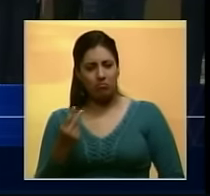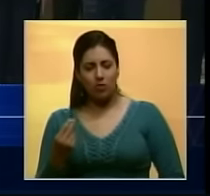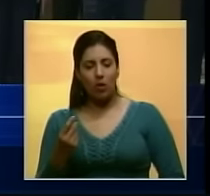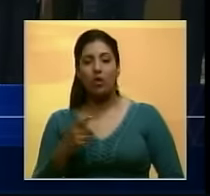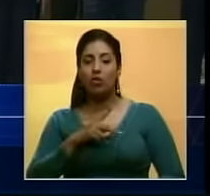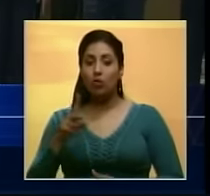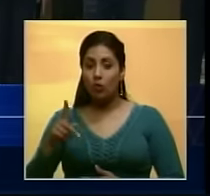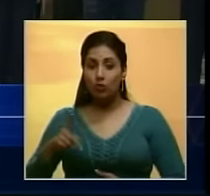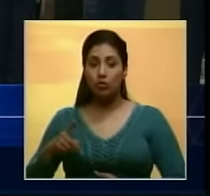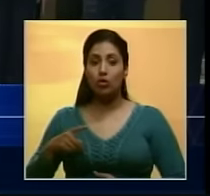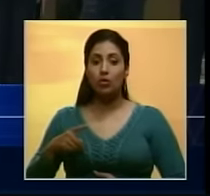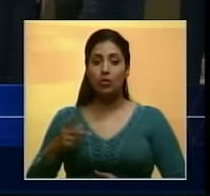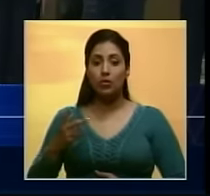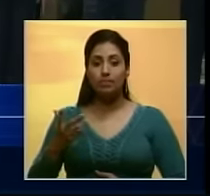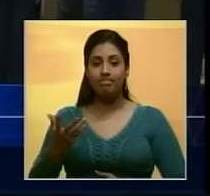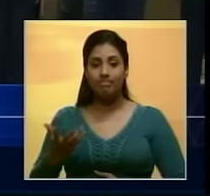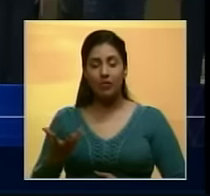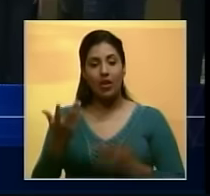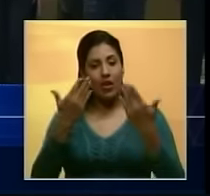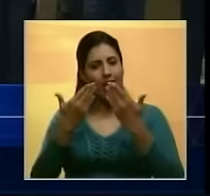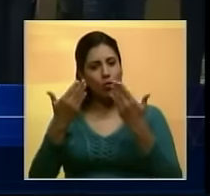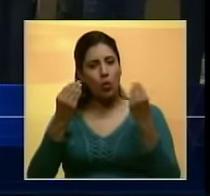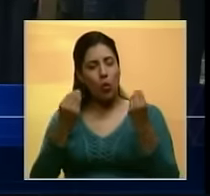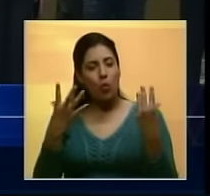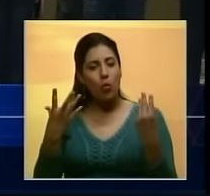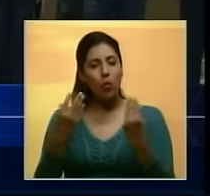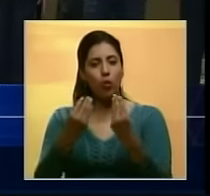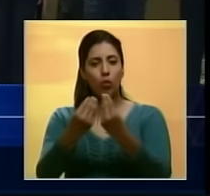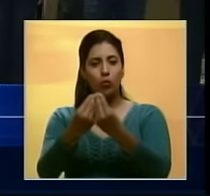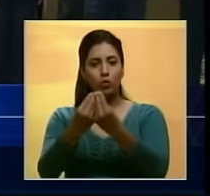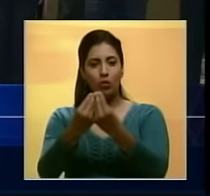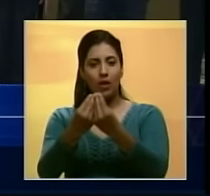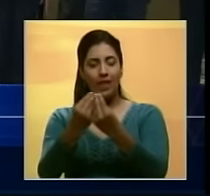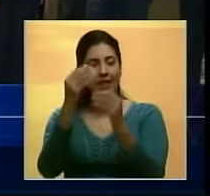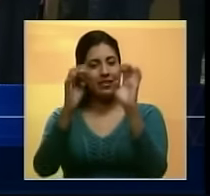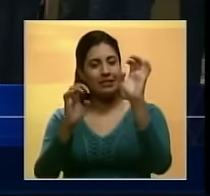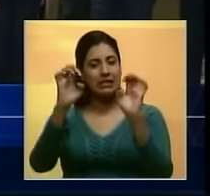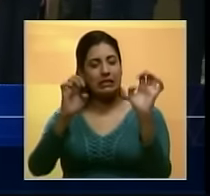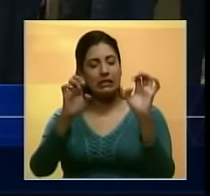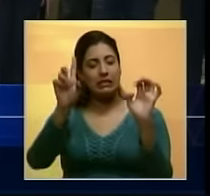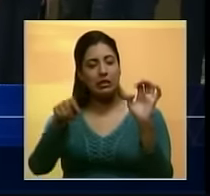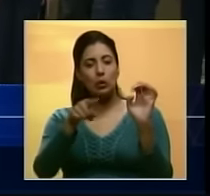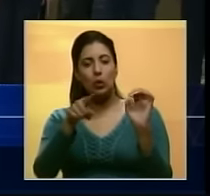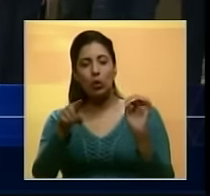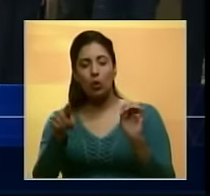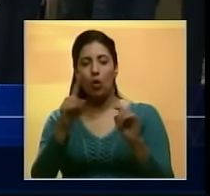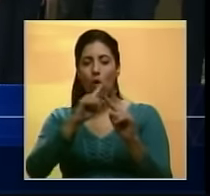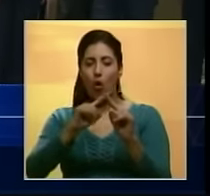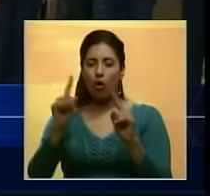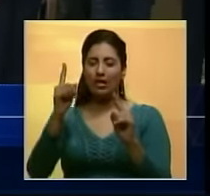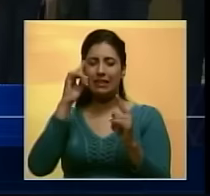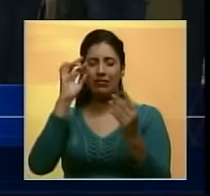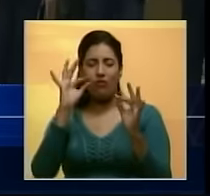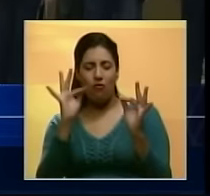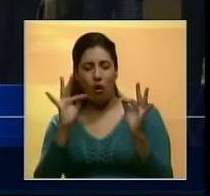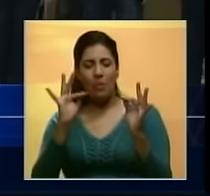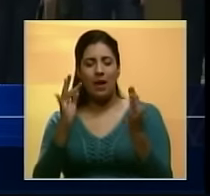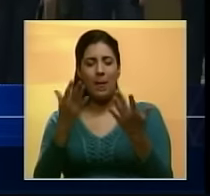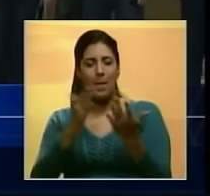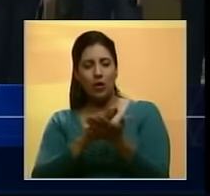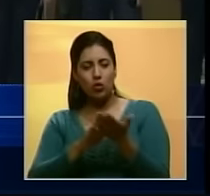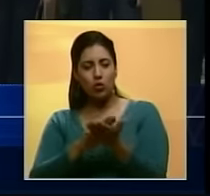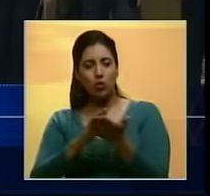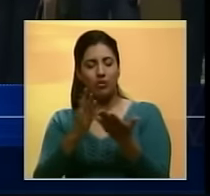Quedamos de estudiar conjuntamente y analizar si hay otras alternativas que podamos